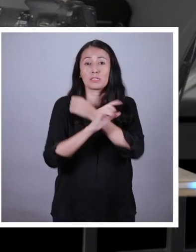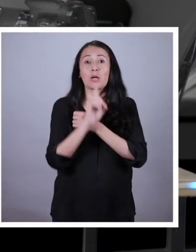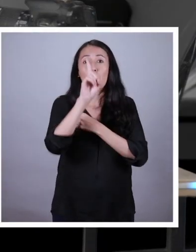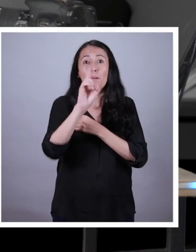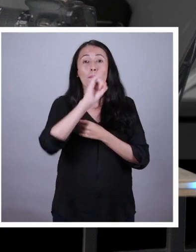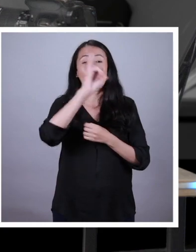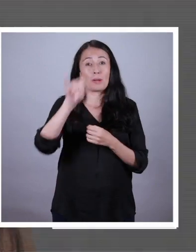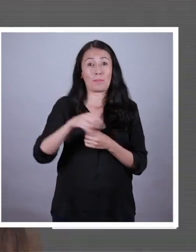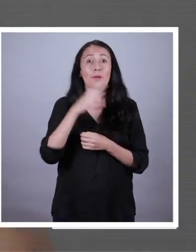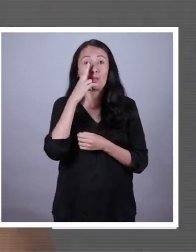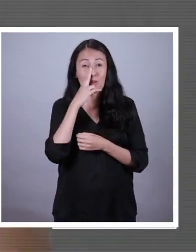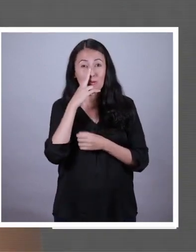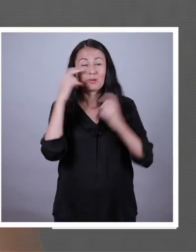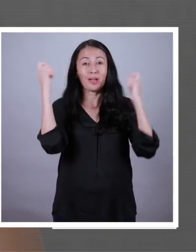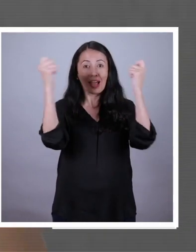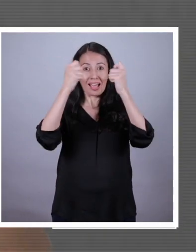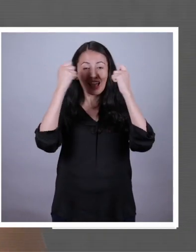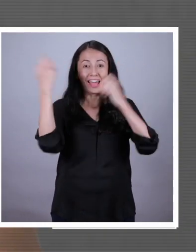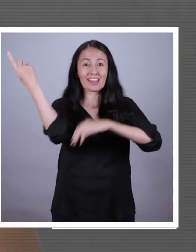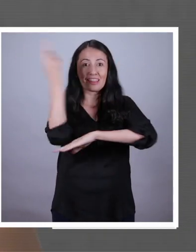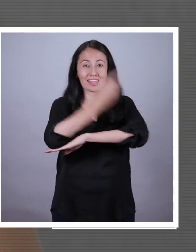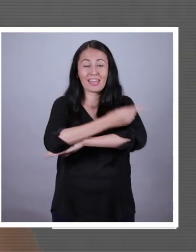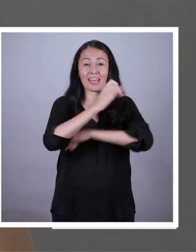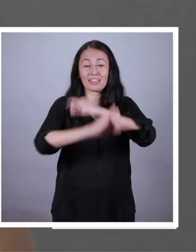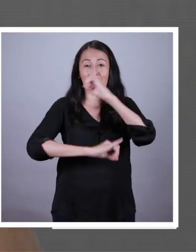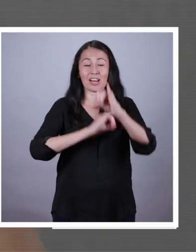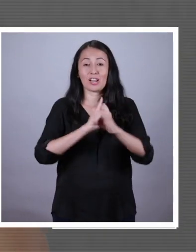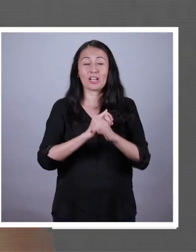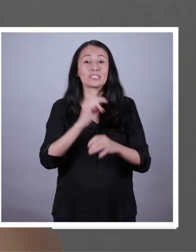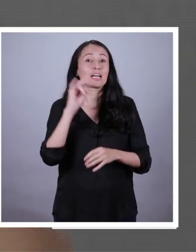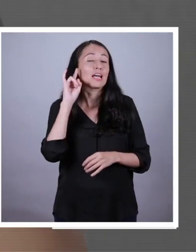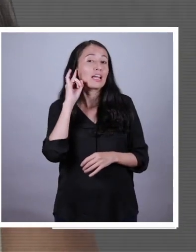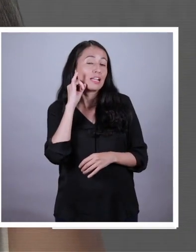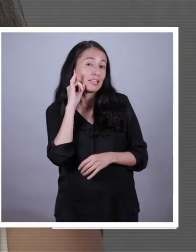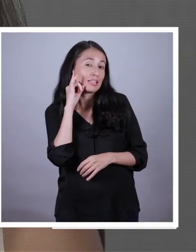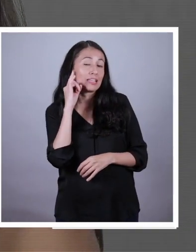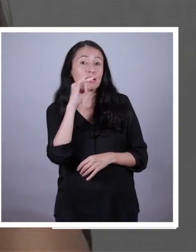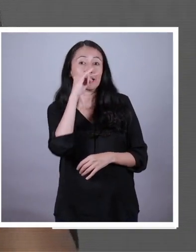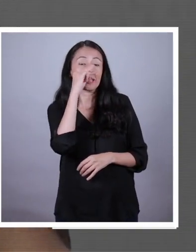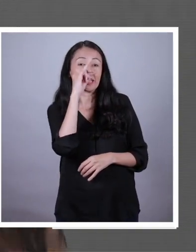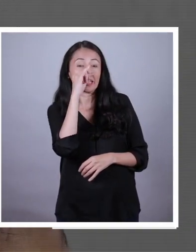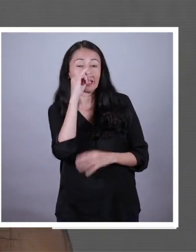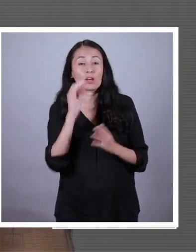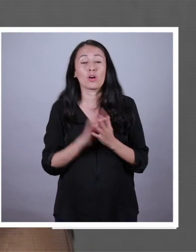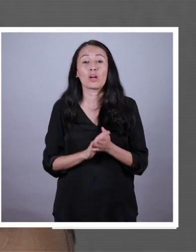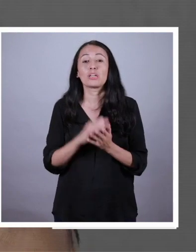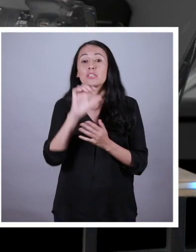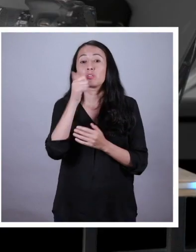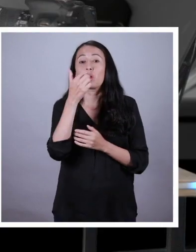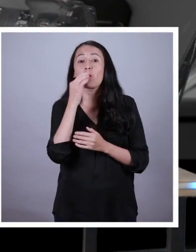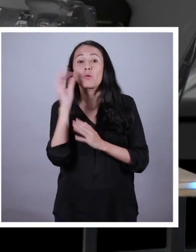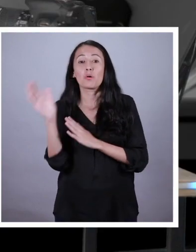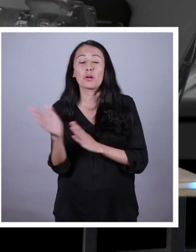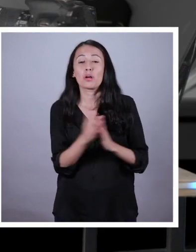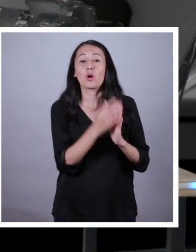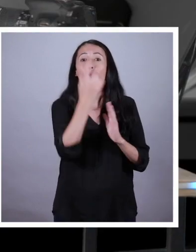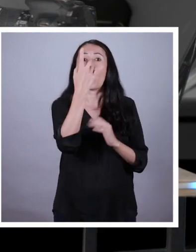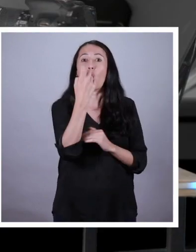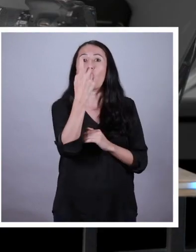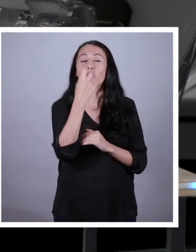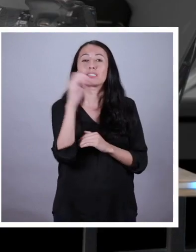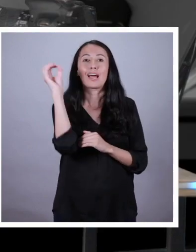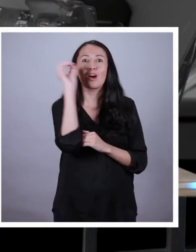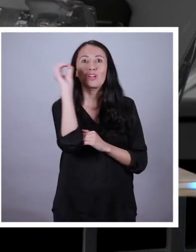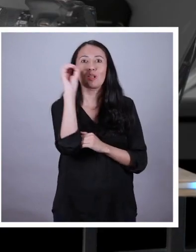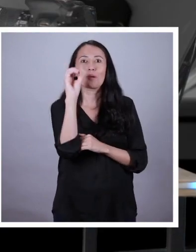se celebra el Día del Niño? Y el 19 de diciembre del 2011, la Asamblea General de las Naciones Unidas declaró el 11 de octubre